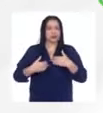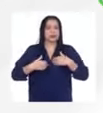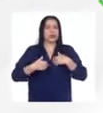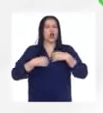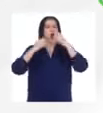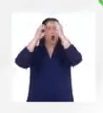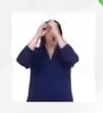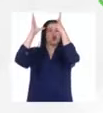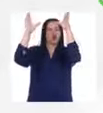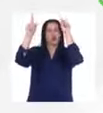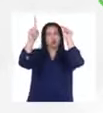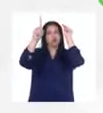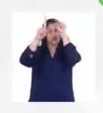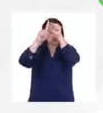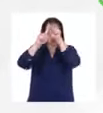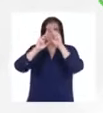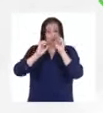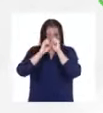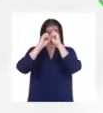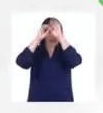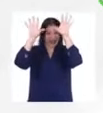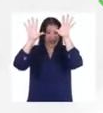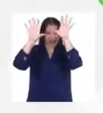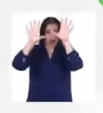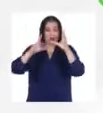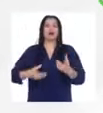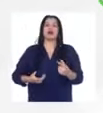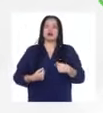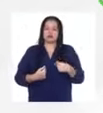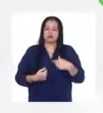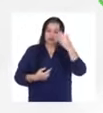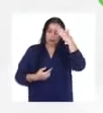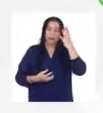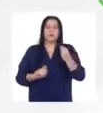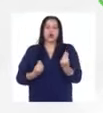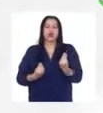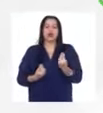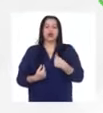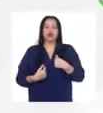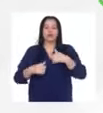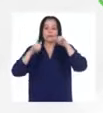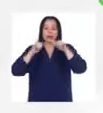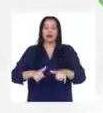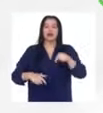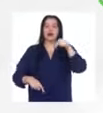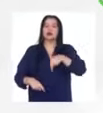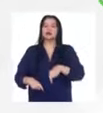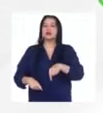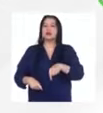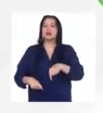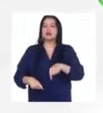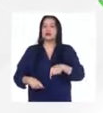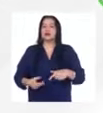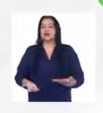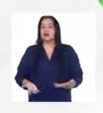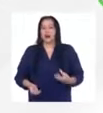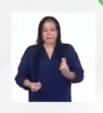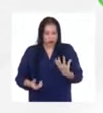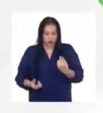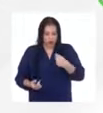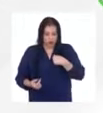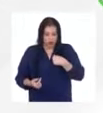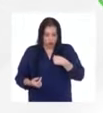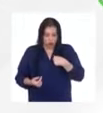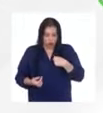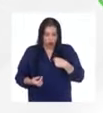tú tienes una respuesta clara a la pregunta de ¿por qué estoy aquí yo? ¿por qué por qué yo